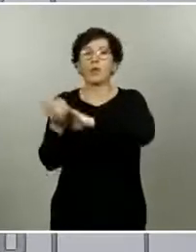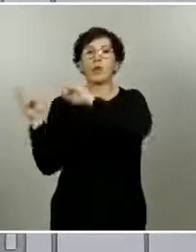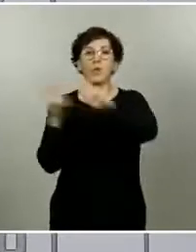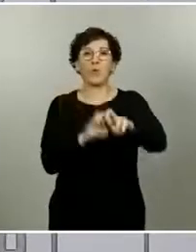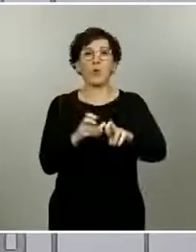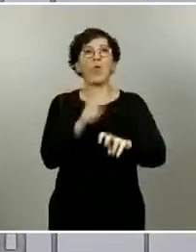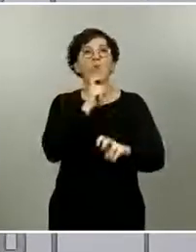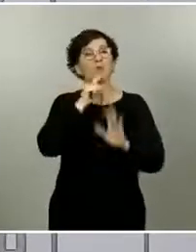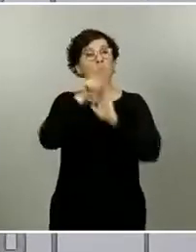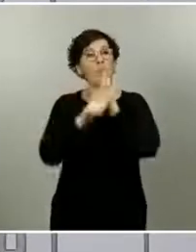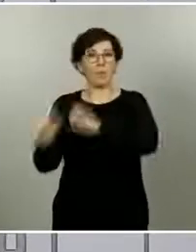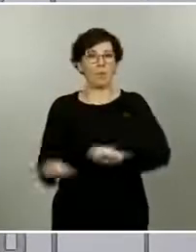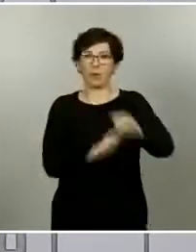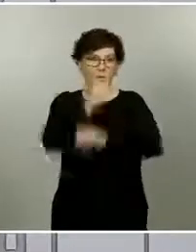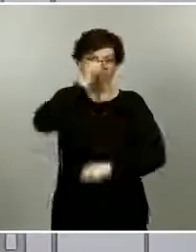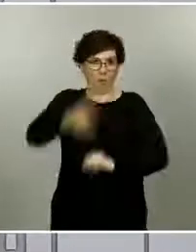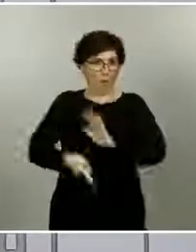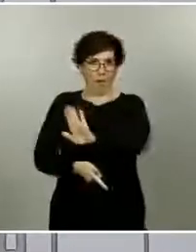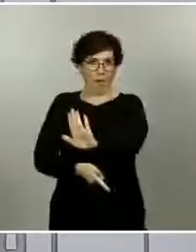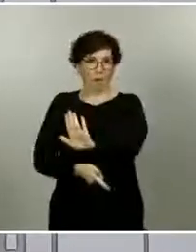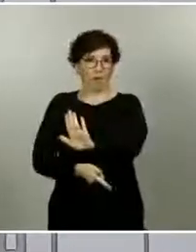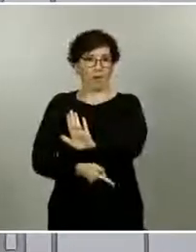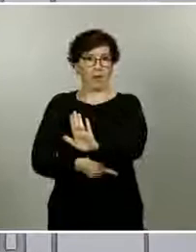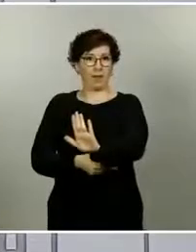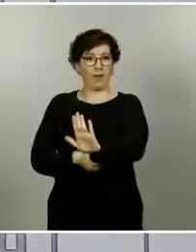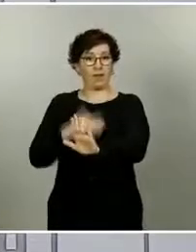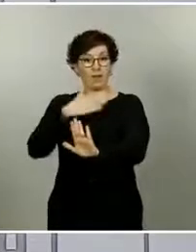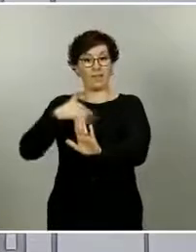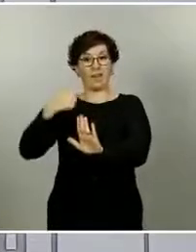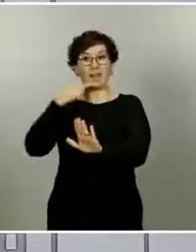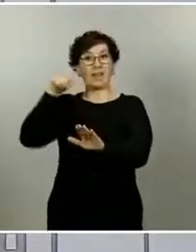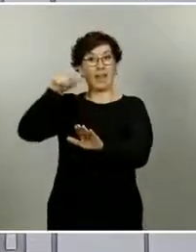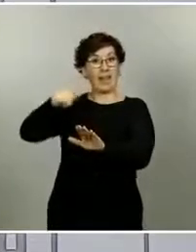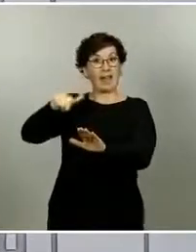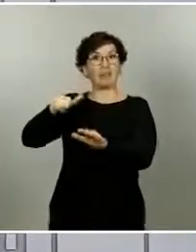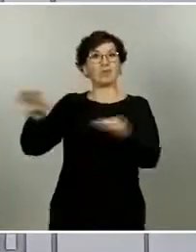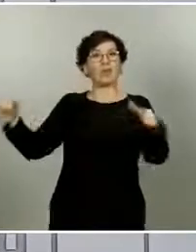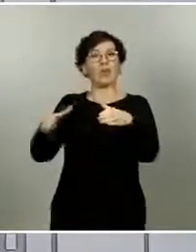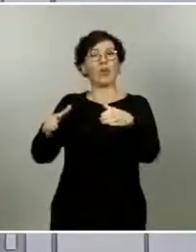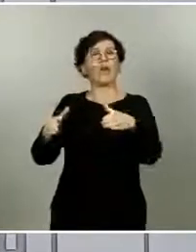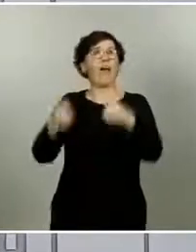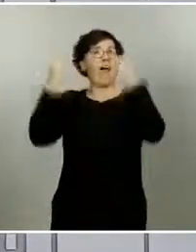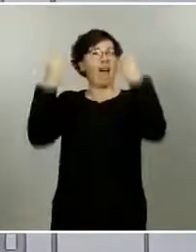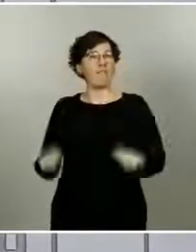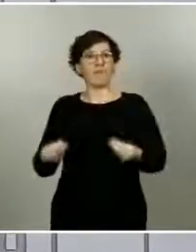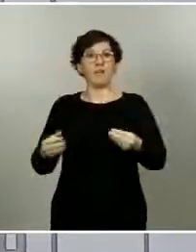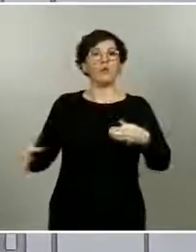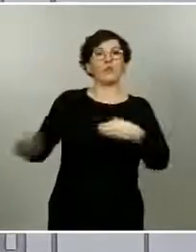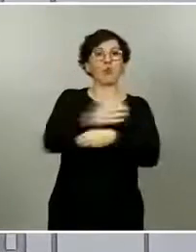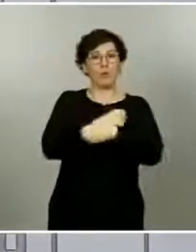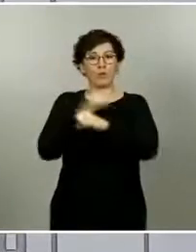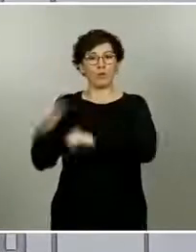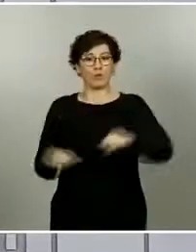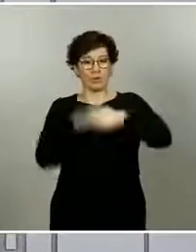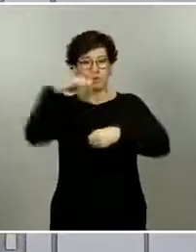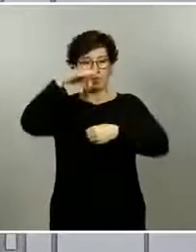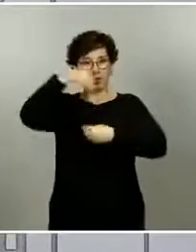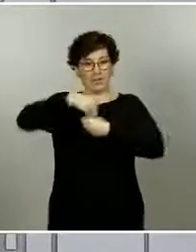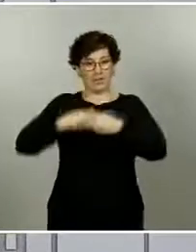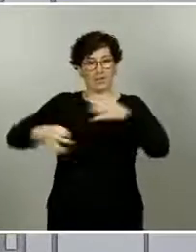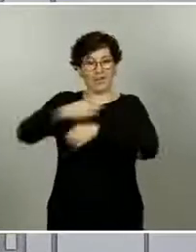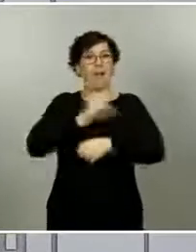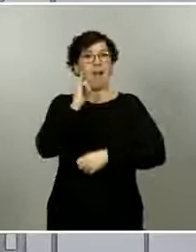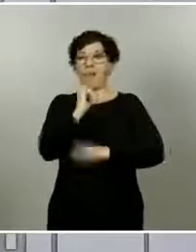protección en las siguientes fases. Así es como estamos trabajando, sin esa inmunidad de rebaño. Por lo tanto, lo que viene es a corroborar